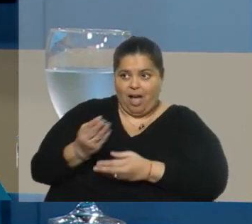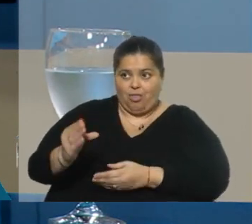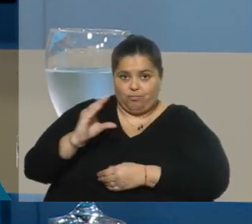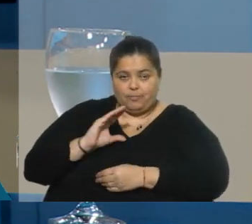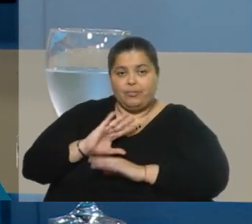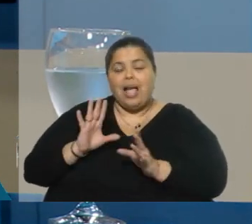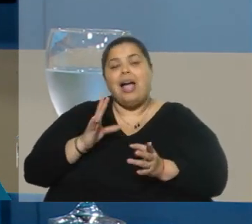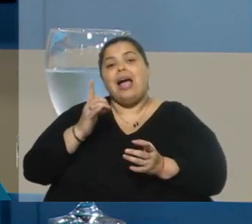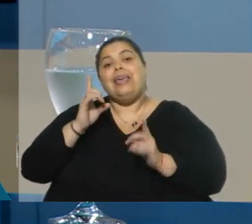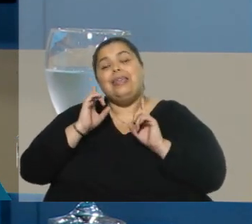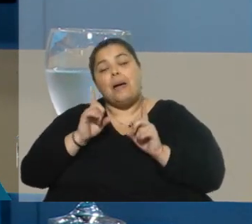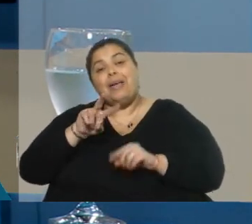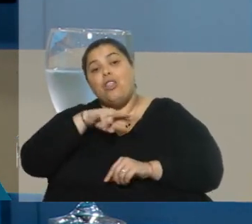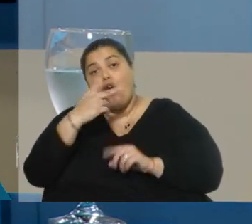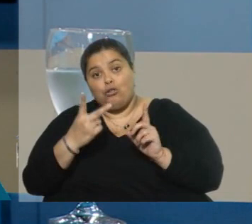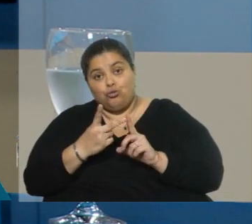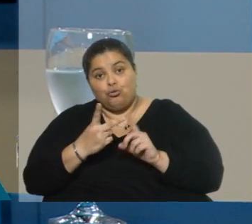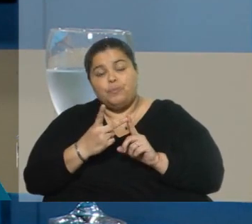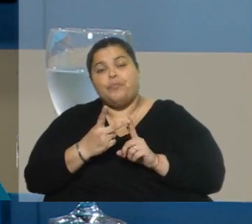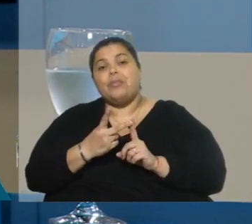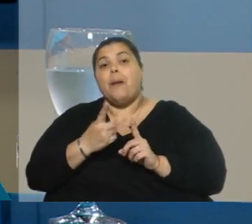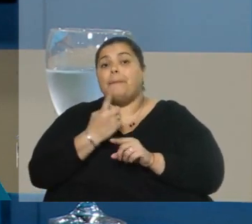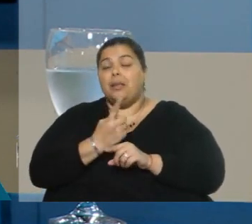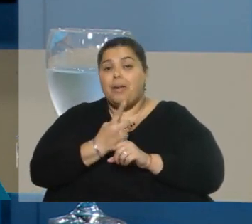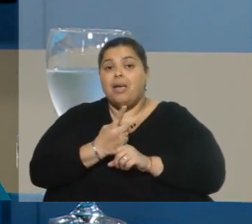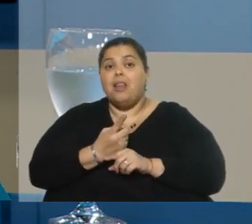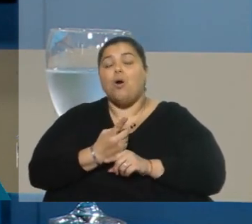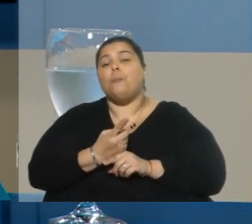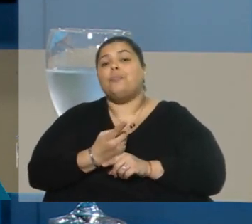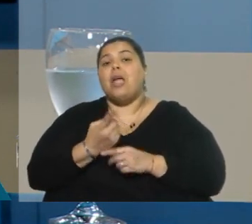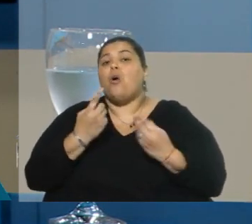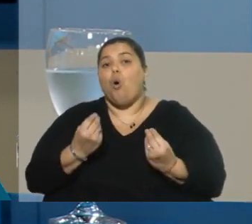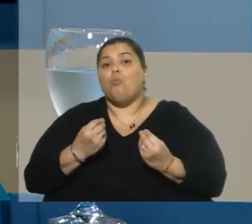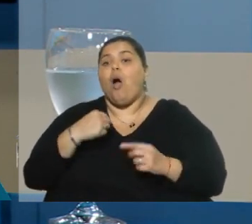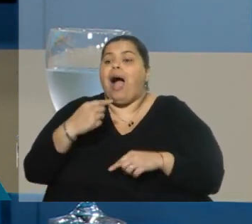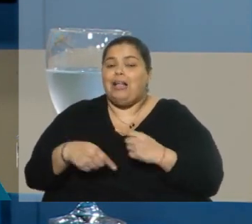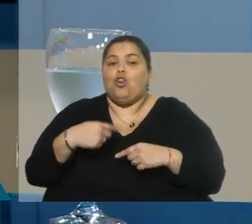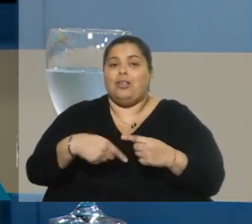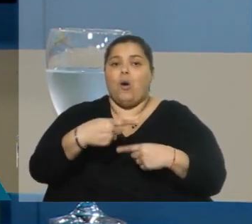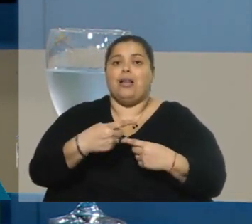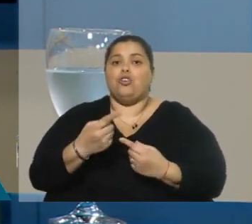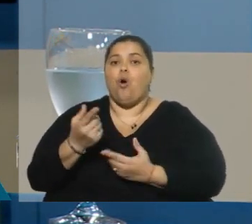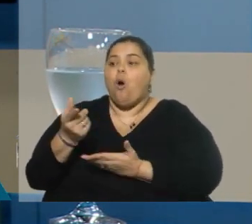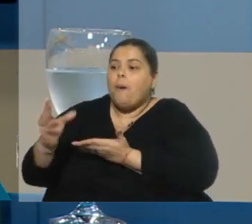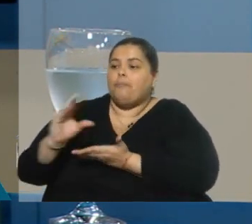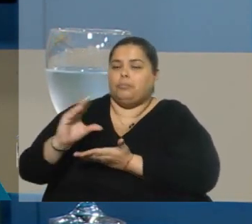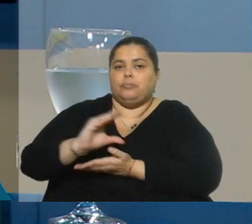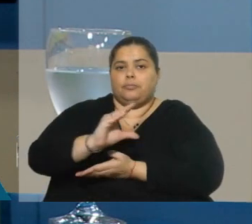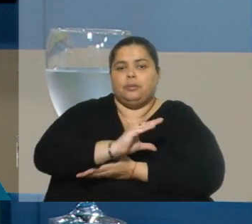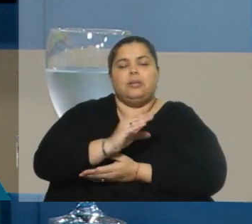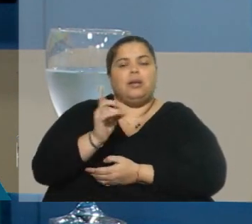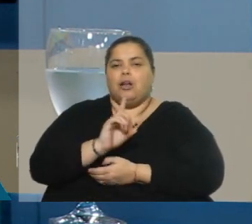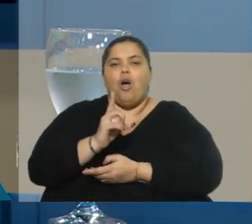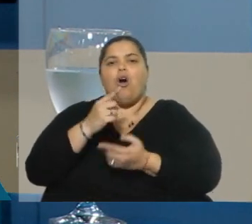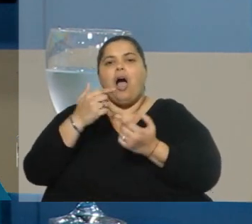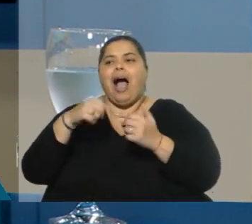circunstancias más. La primera, la actualización habitual de las partidas presupuestales año tras año, obviamente. Pero además hay algo que no se